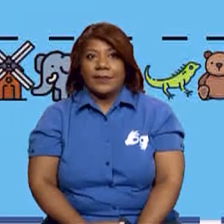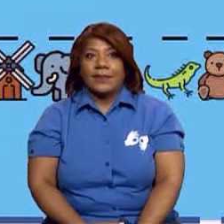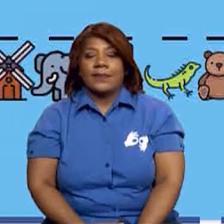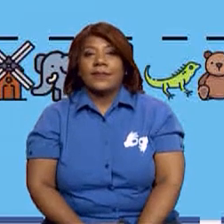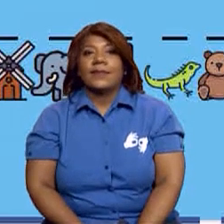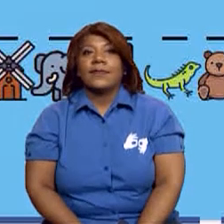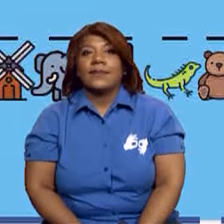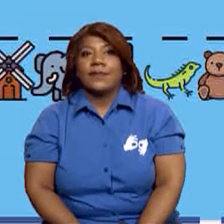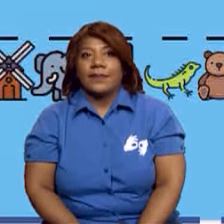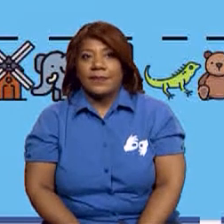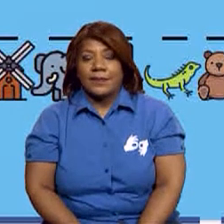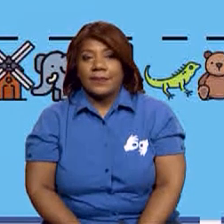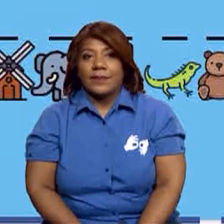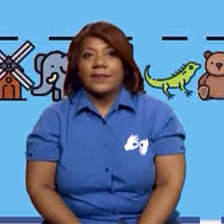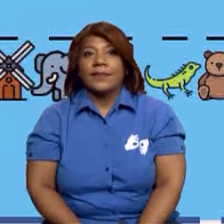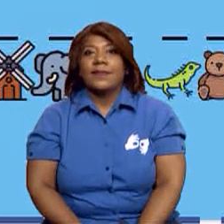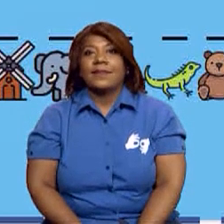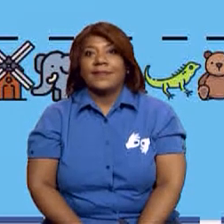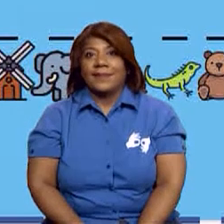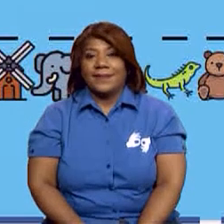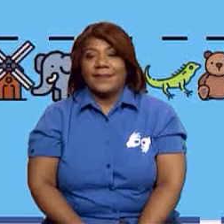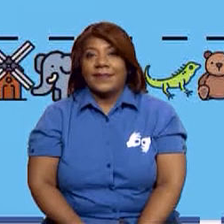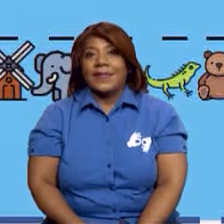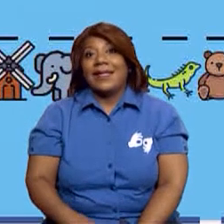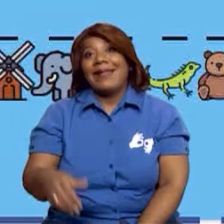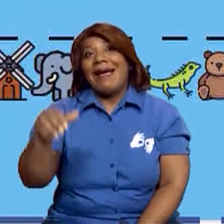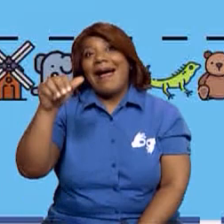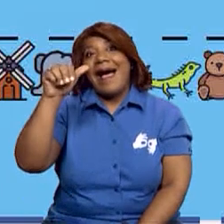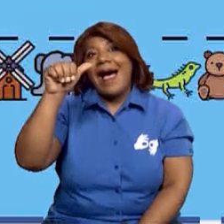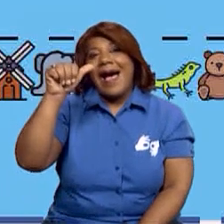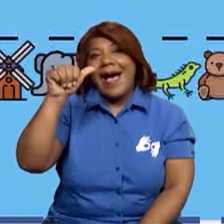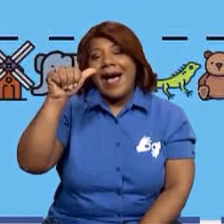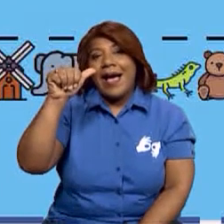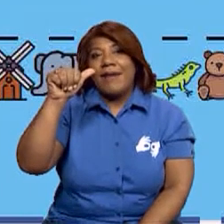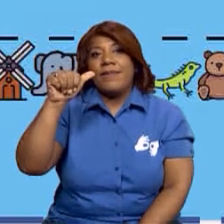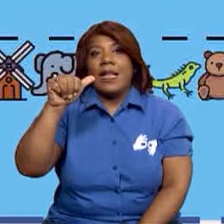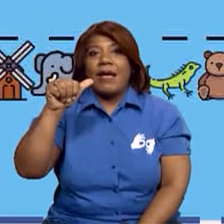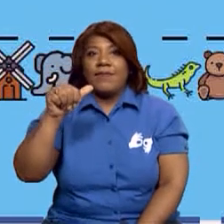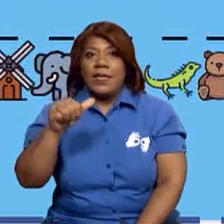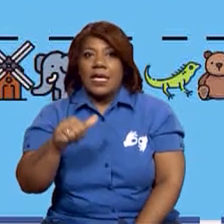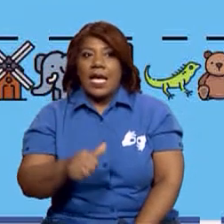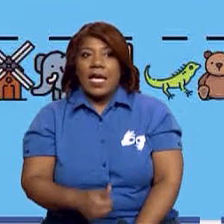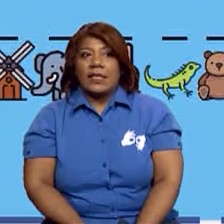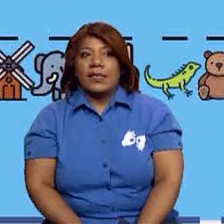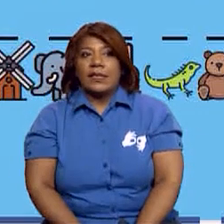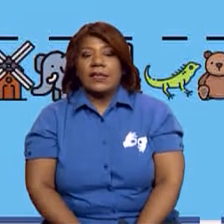Iguana. Vamos a colocar la I. Ok, colocamos la I. Muy bien.